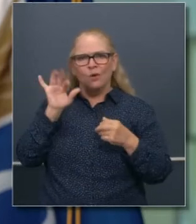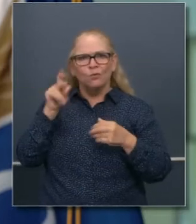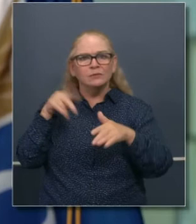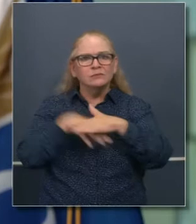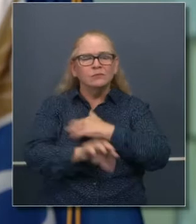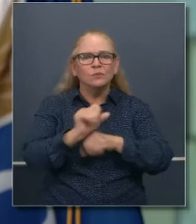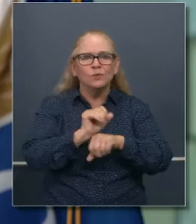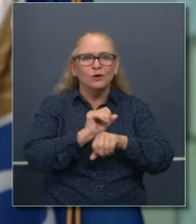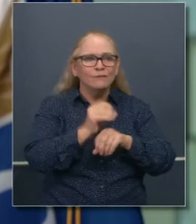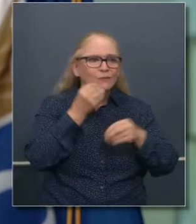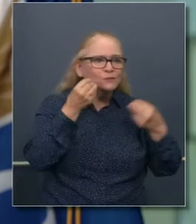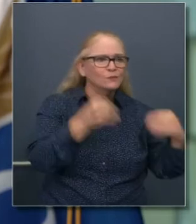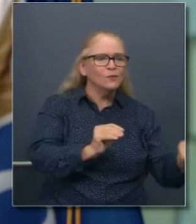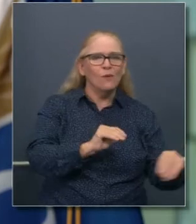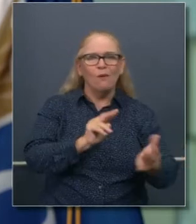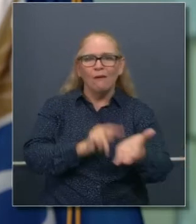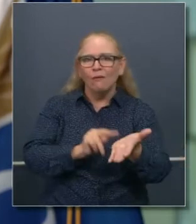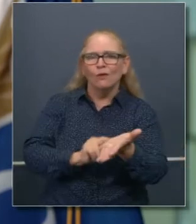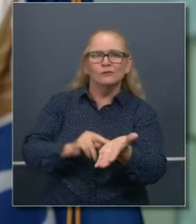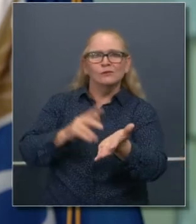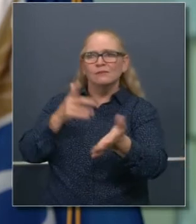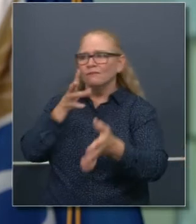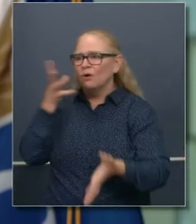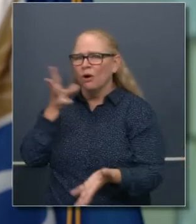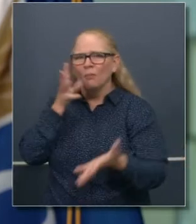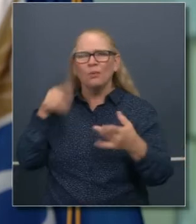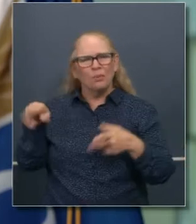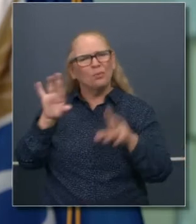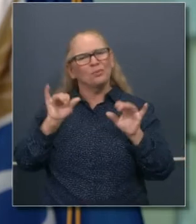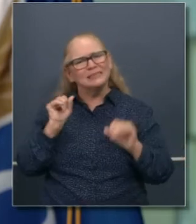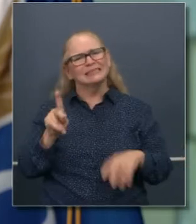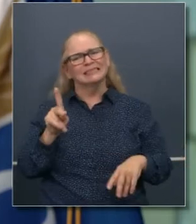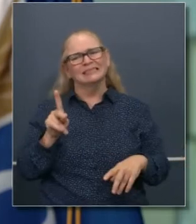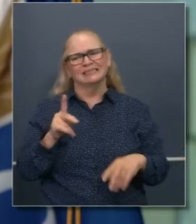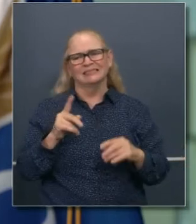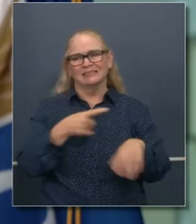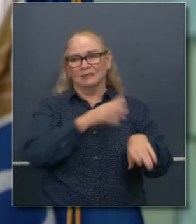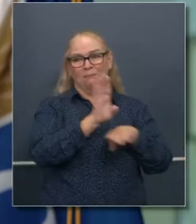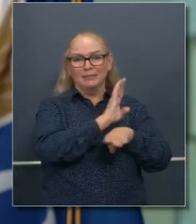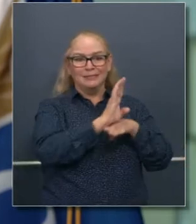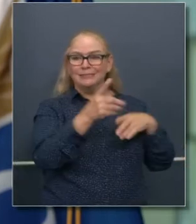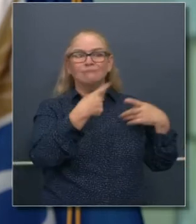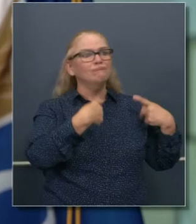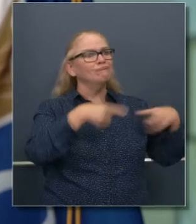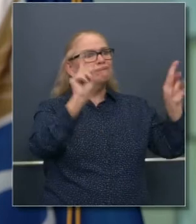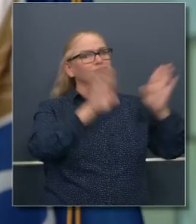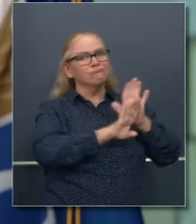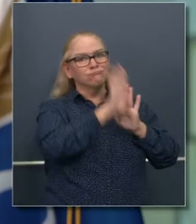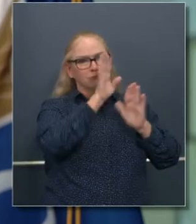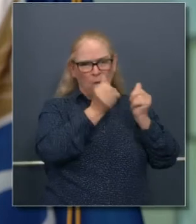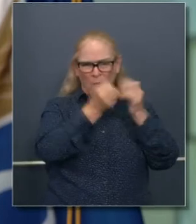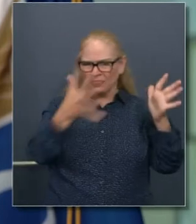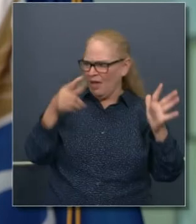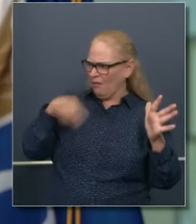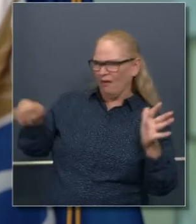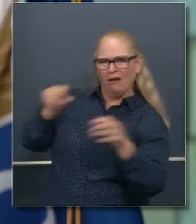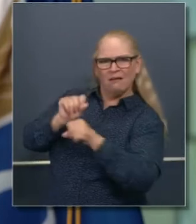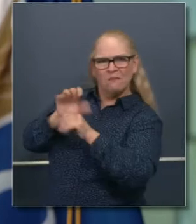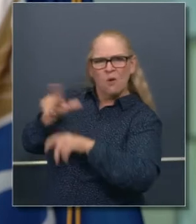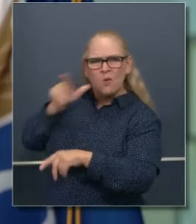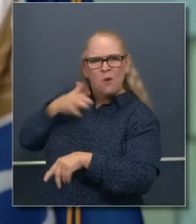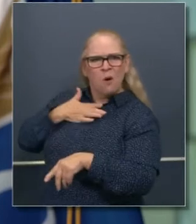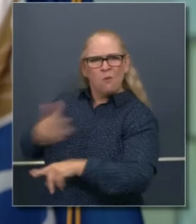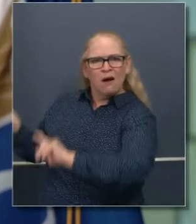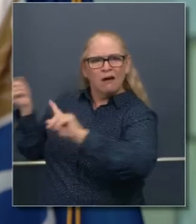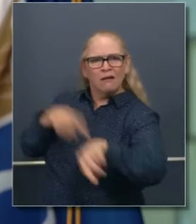que arriesgan su vida y su capital. Y el segundo punto es que los negocios no pueden crecer en un mundo que está fracasando. Eso también es